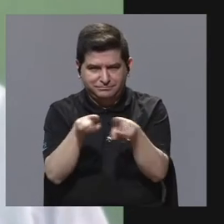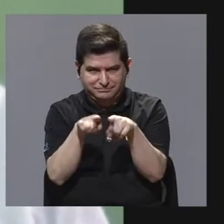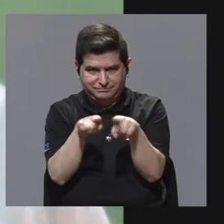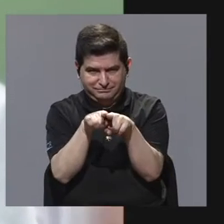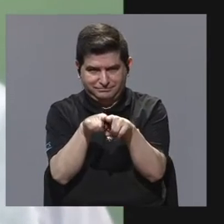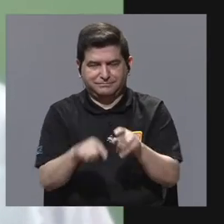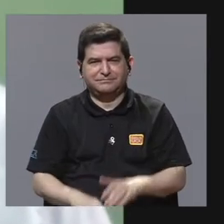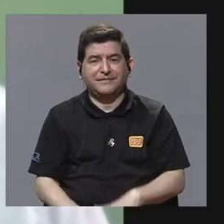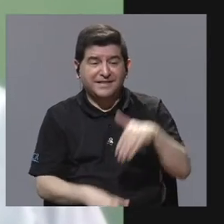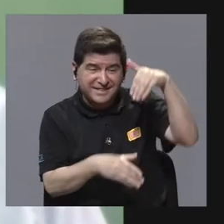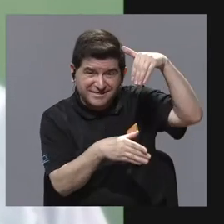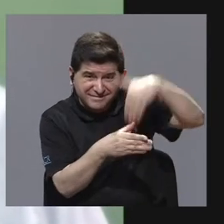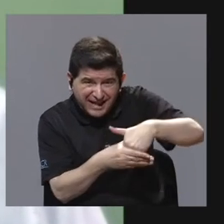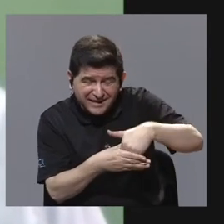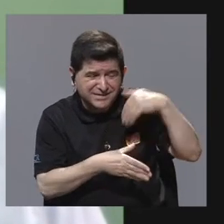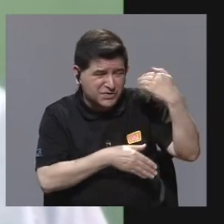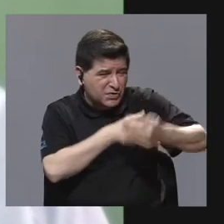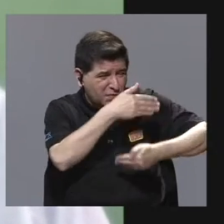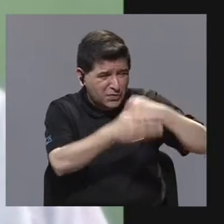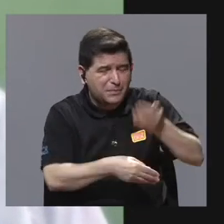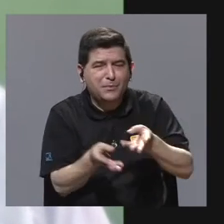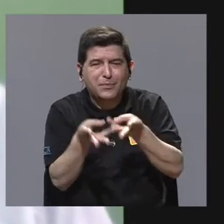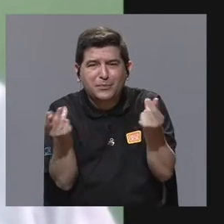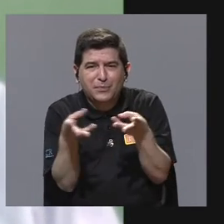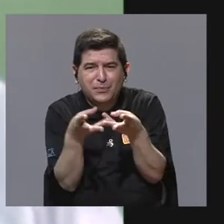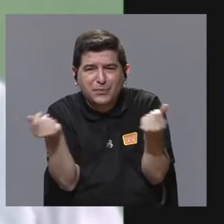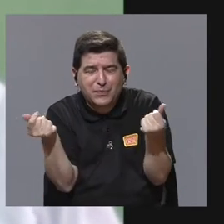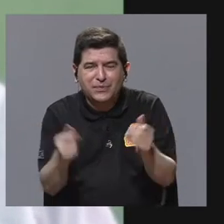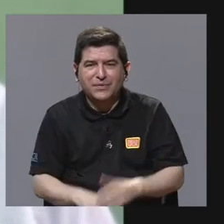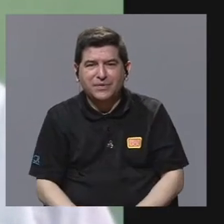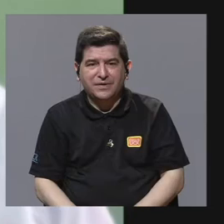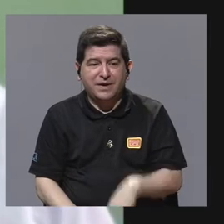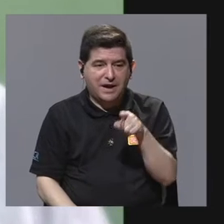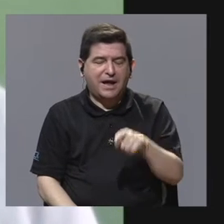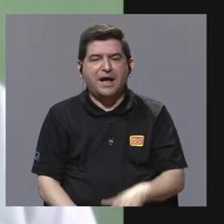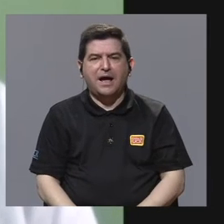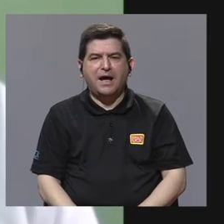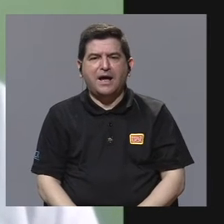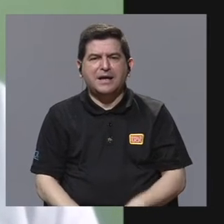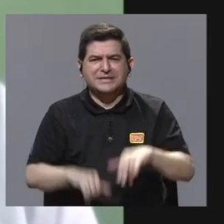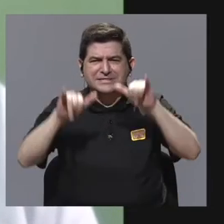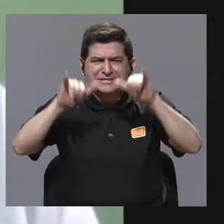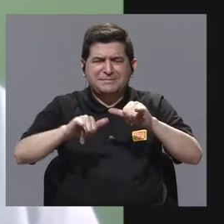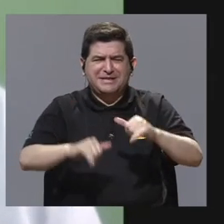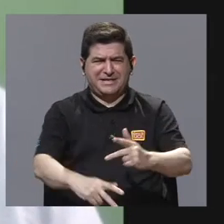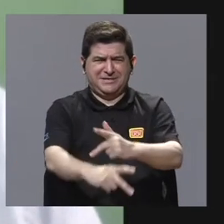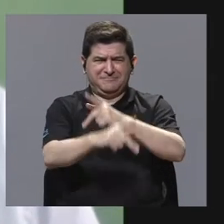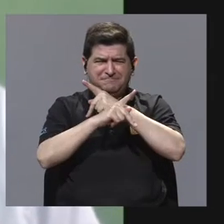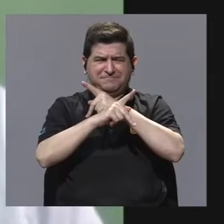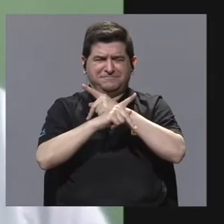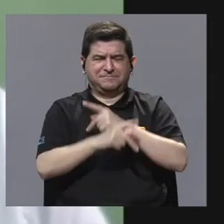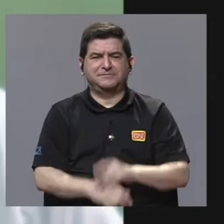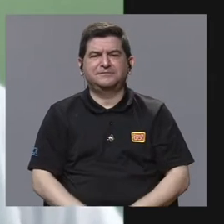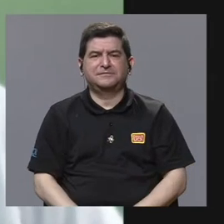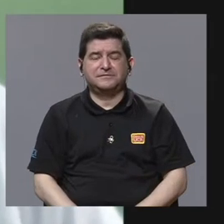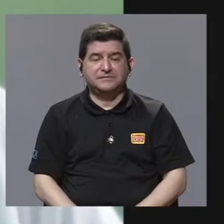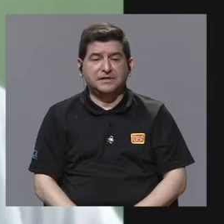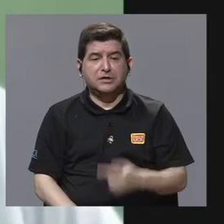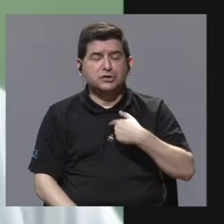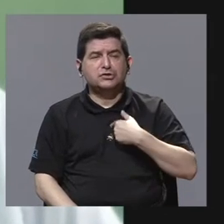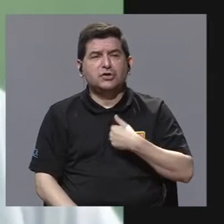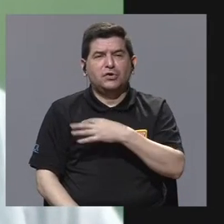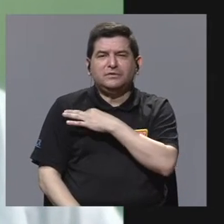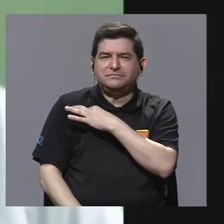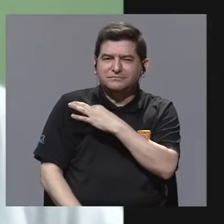dentro del proceso de producción se blinda, se mantiene un blindaje. Aquí sí tal vez